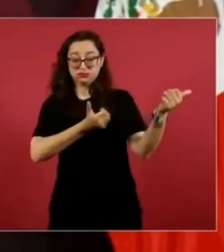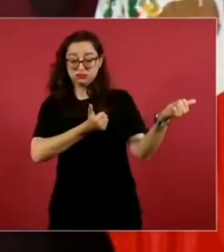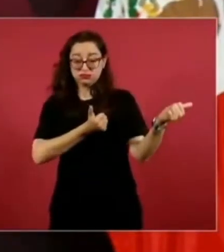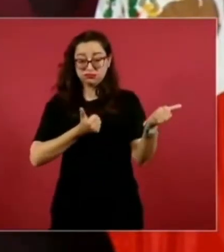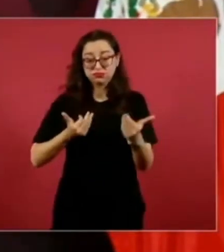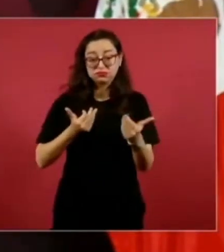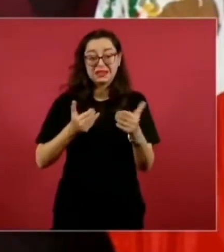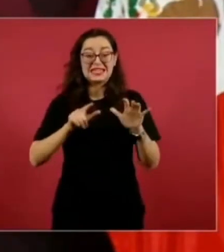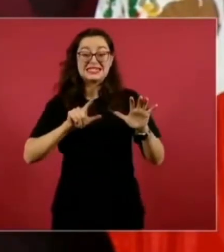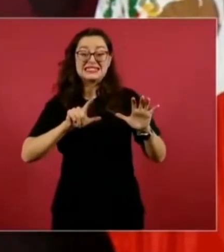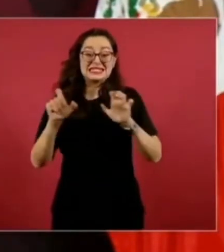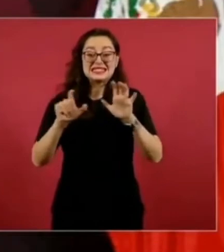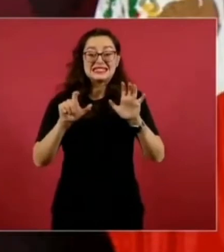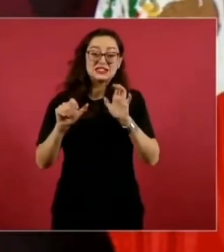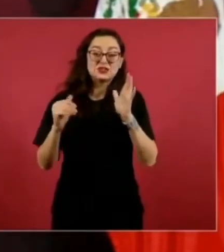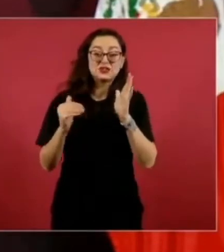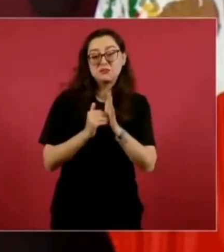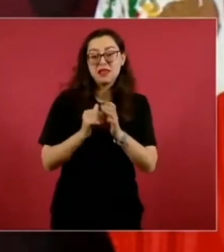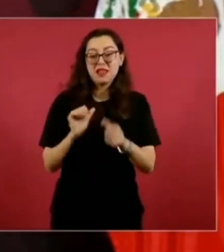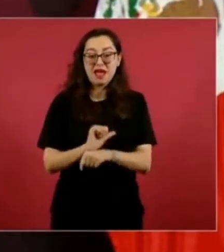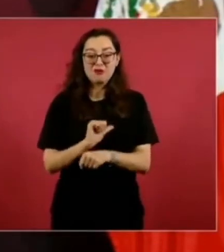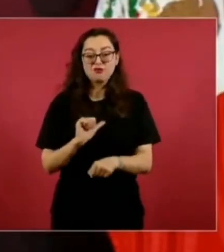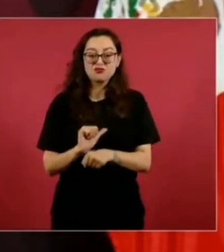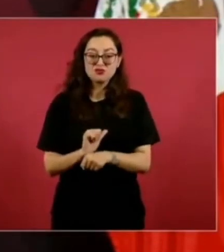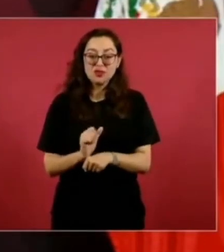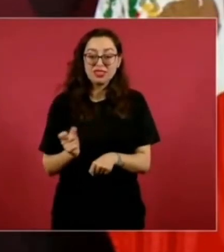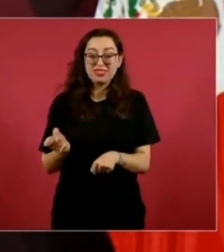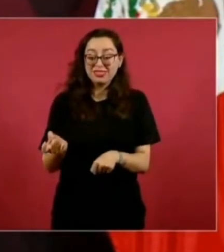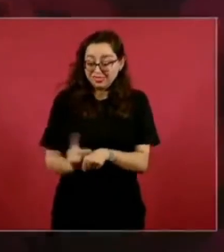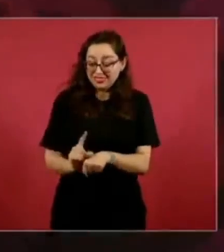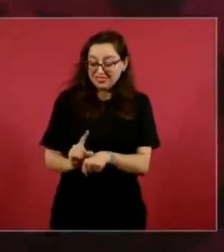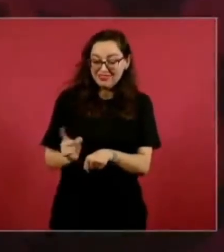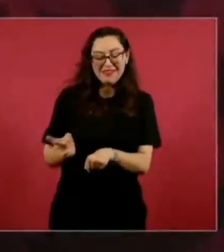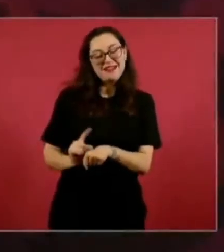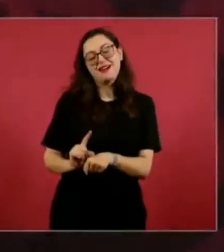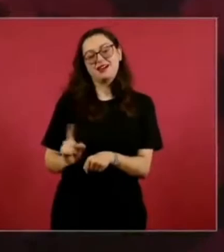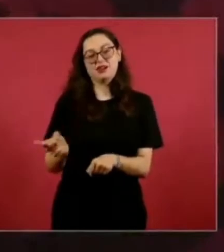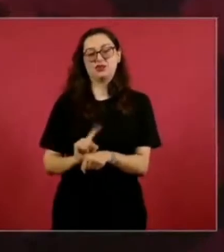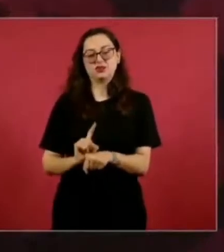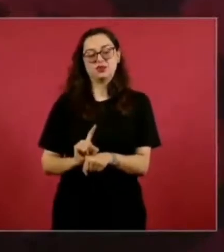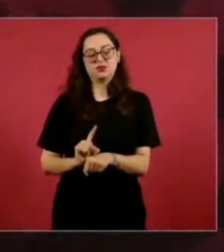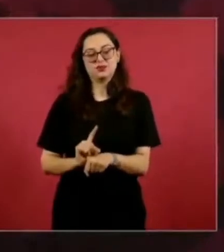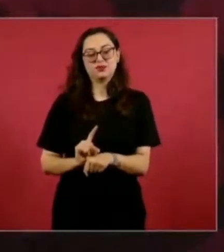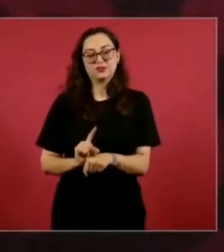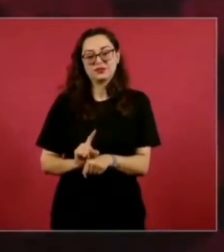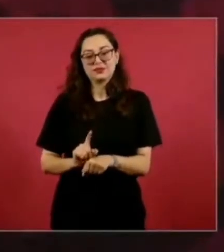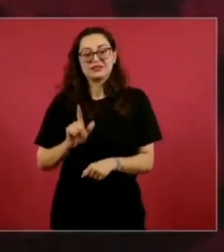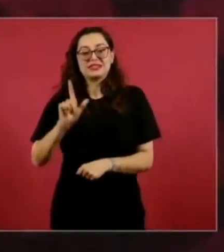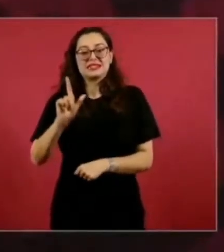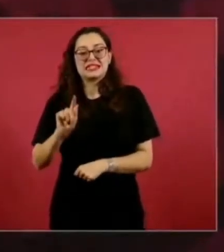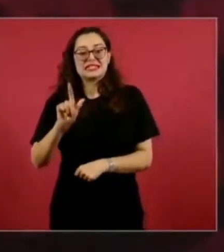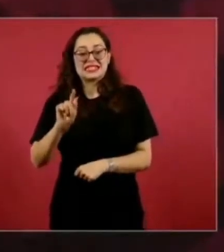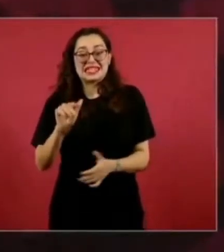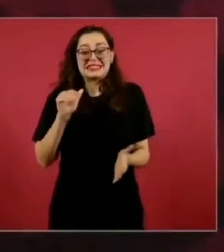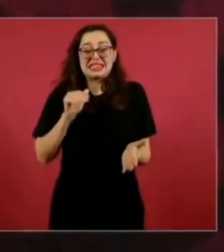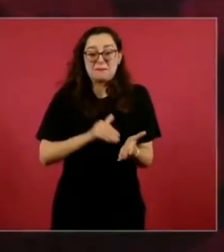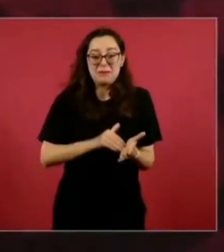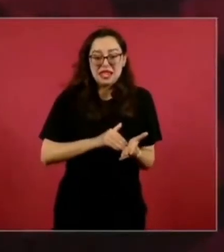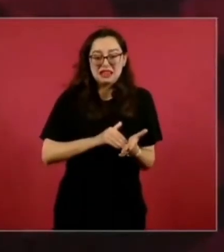de 700 mil vehículos diarios y 70 mil son de carga.